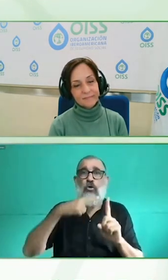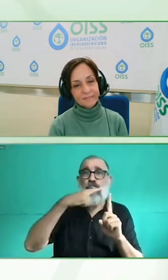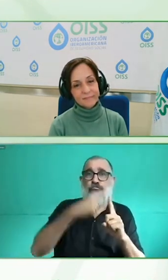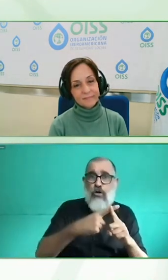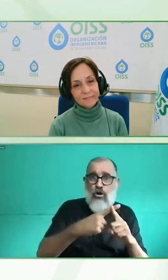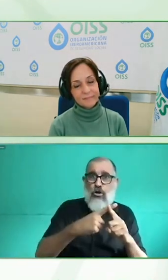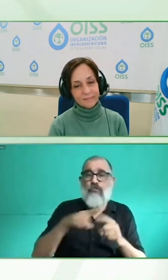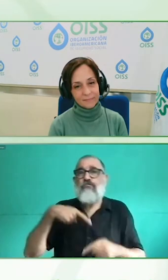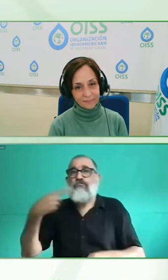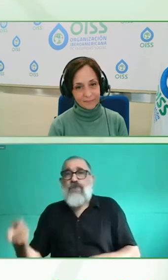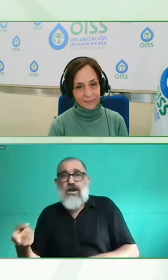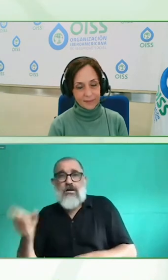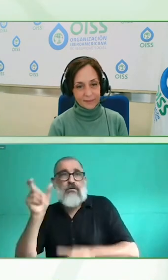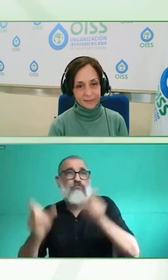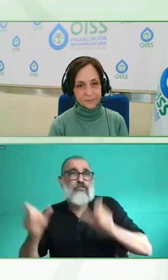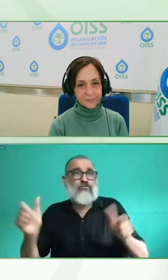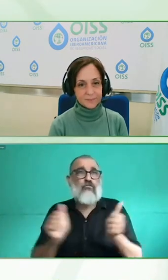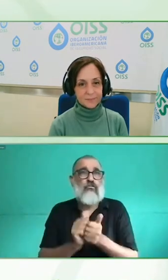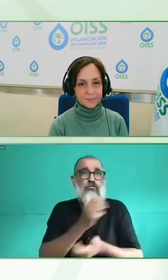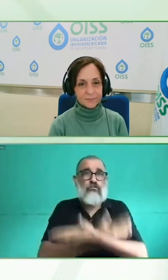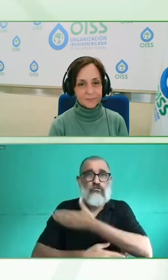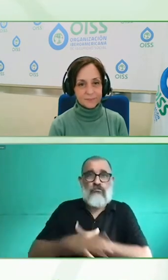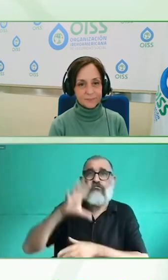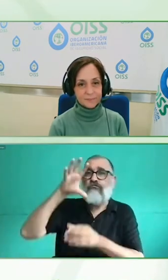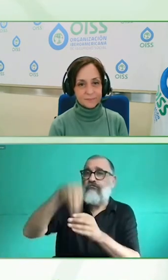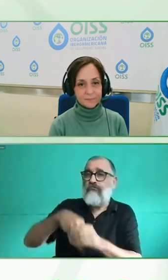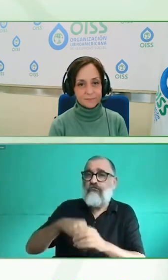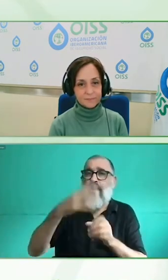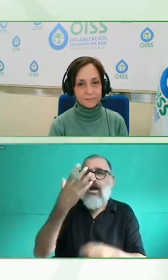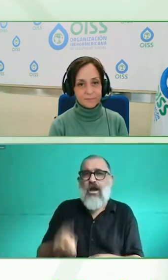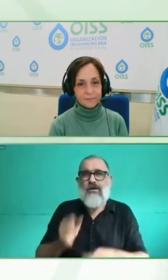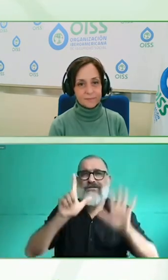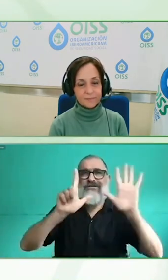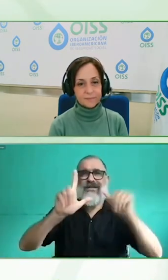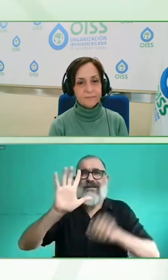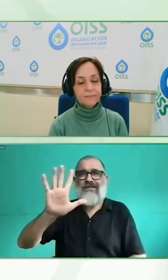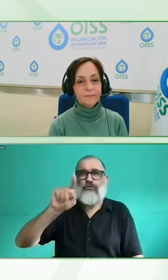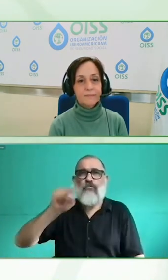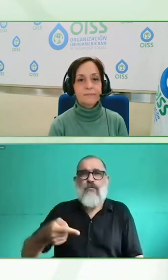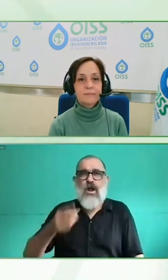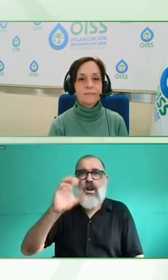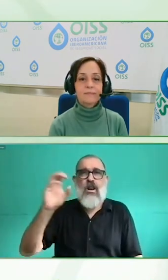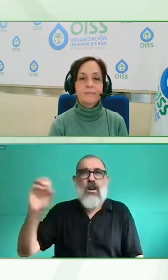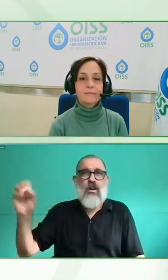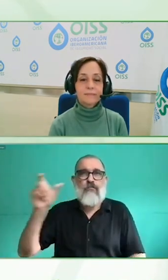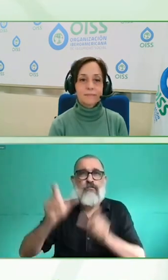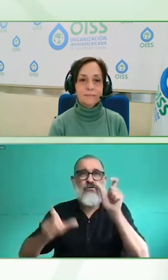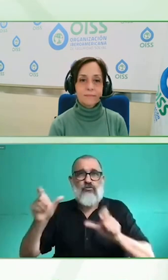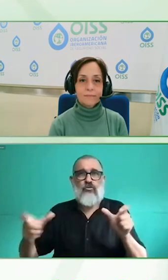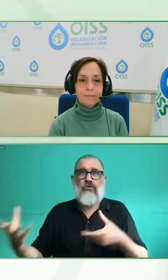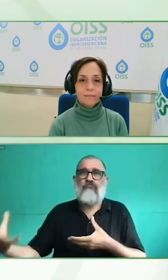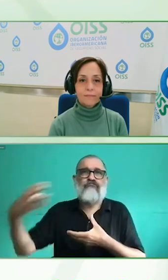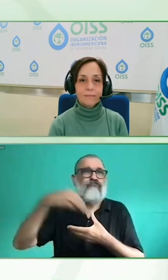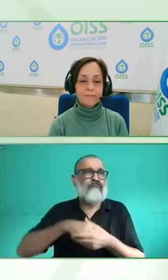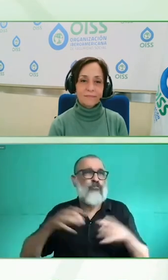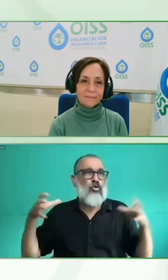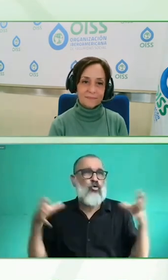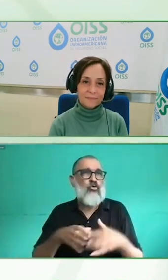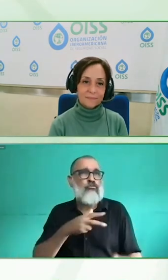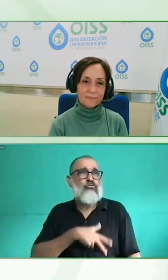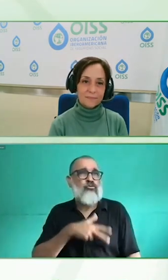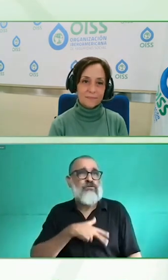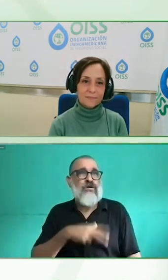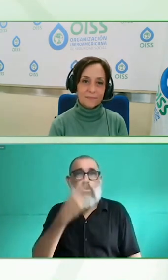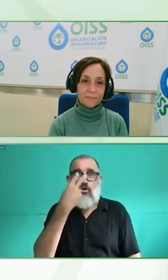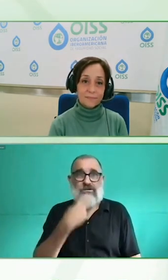a personas con discapacidad o una compañía que da servicios a personas con discapacidad. No, entendemos una compañía como un proyecto completamente global, 360. Una